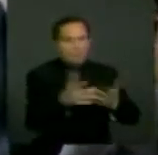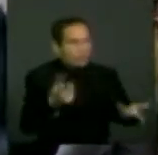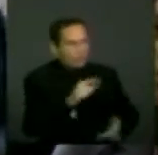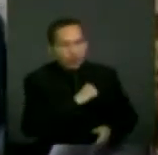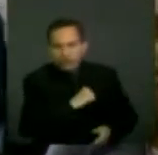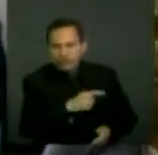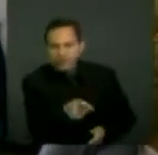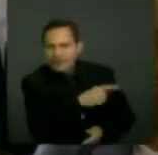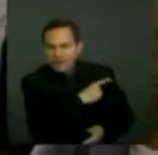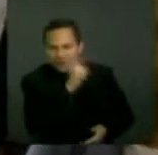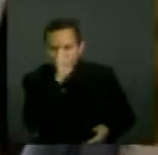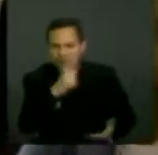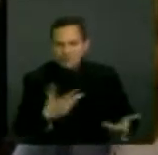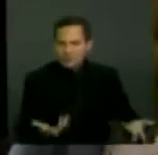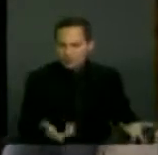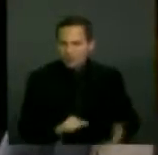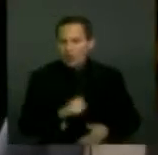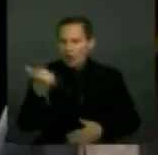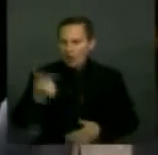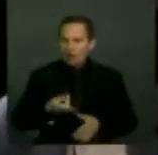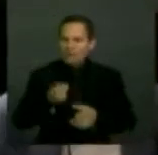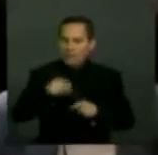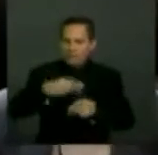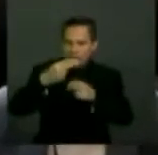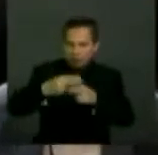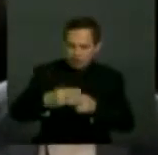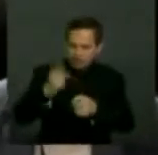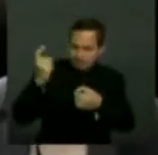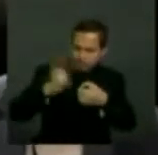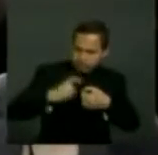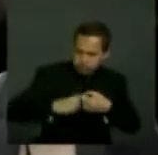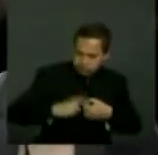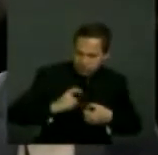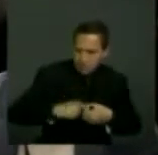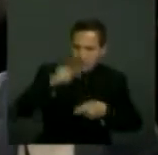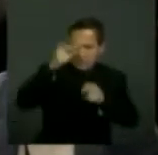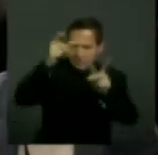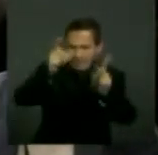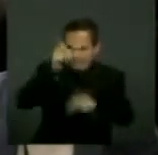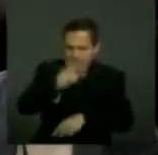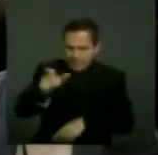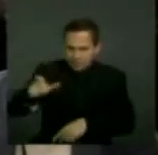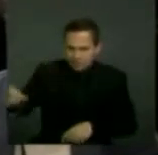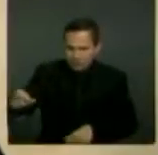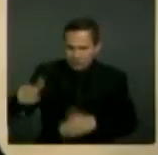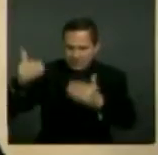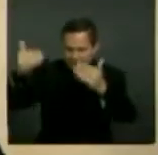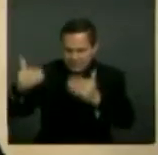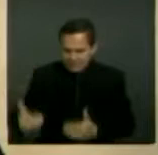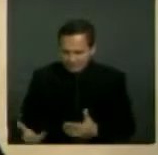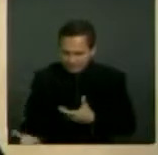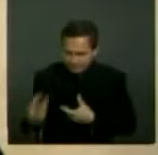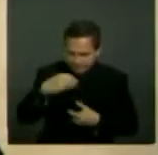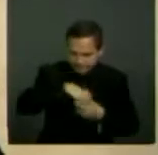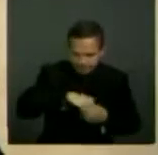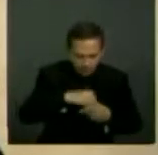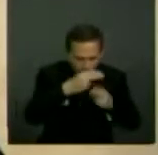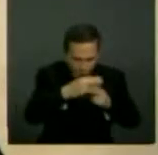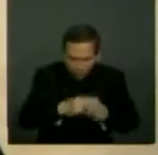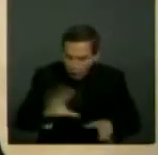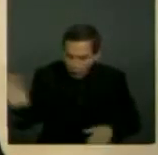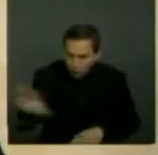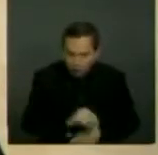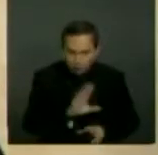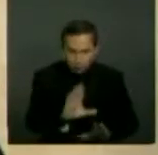y registro unificados que permitan caracterizar la situación de las personas con discapacidad en el país. En la misma investigación referida, País